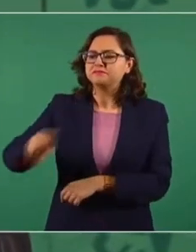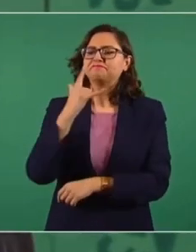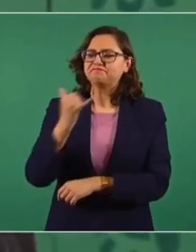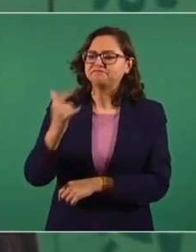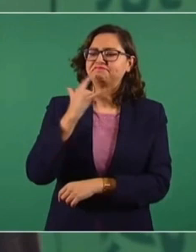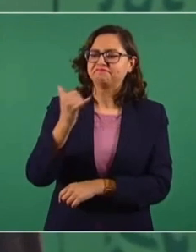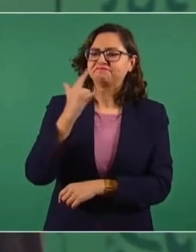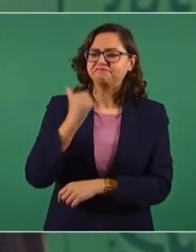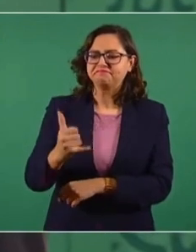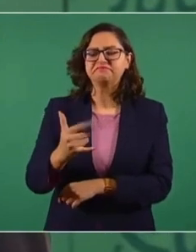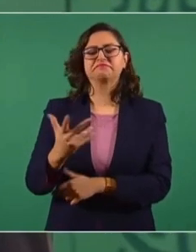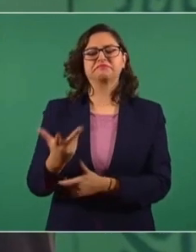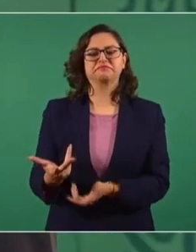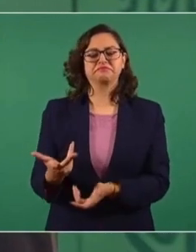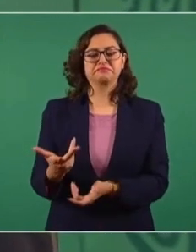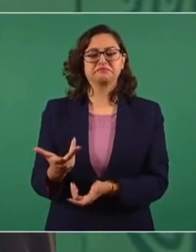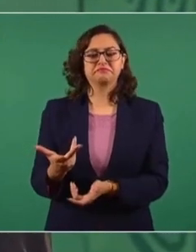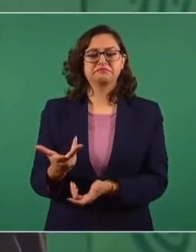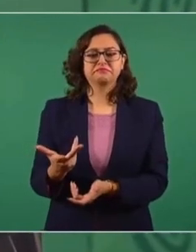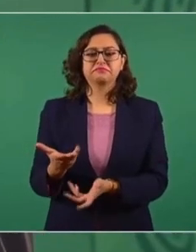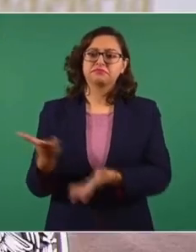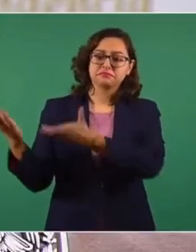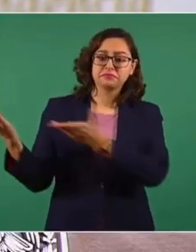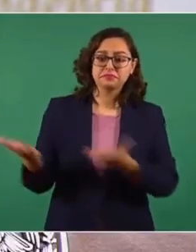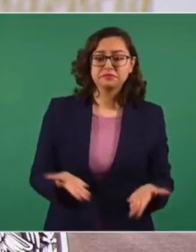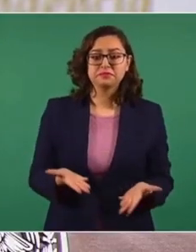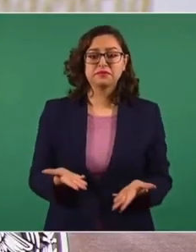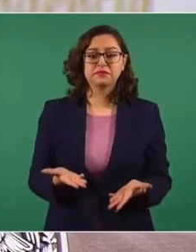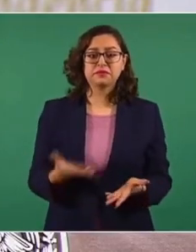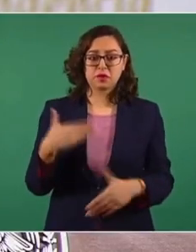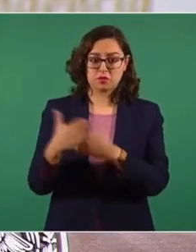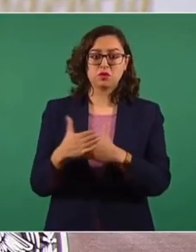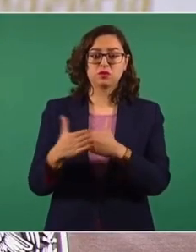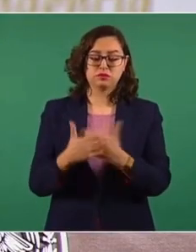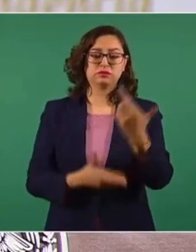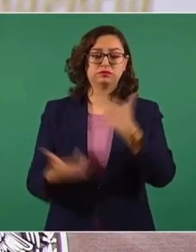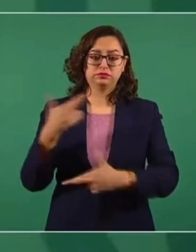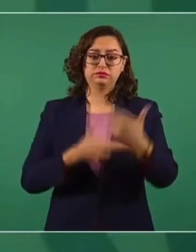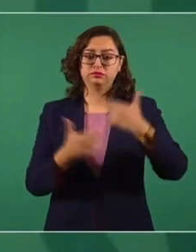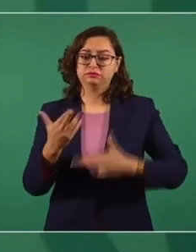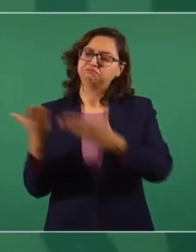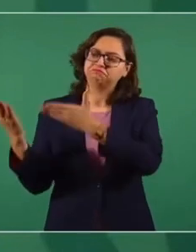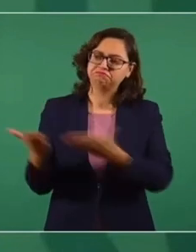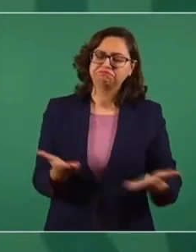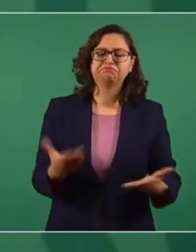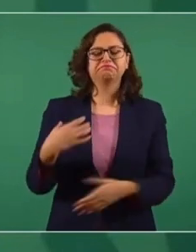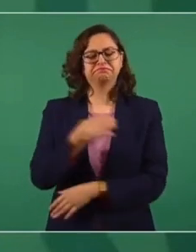vamos a recibirlos bien.